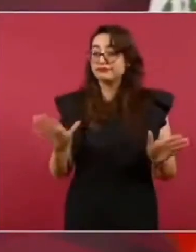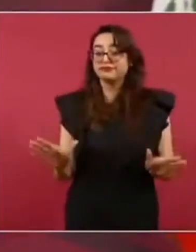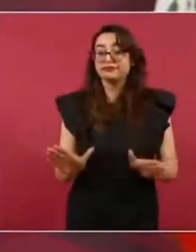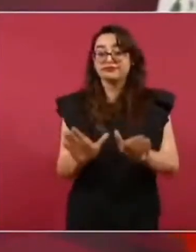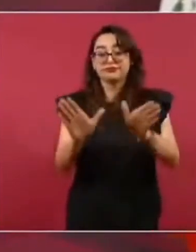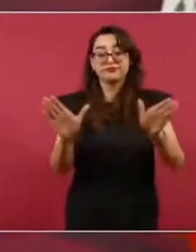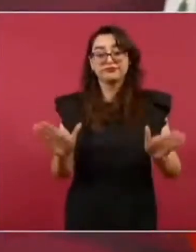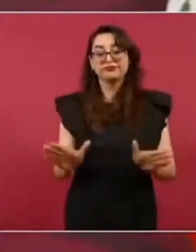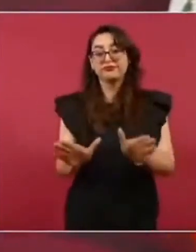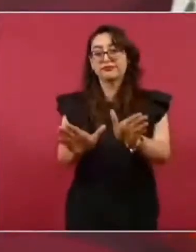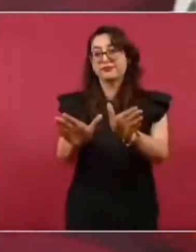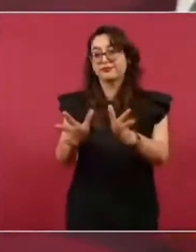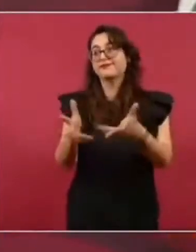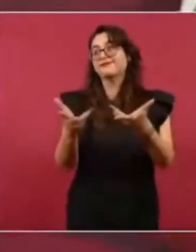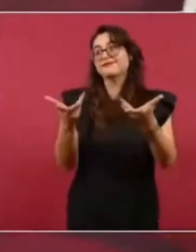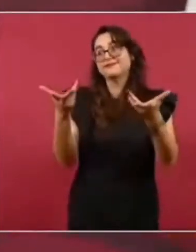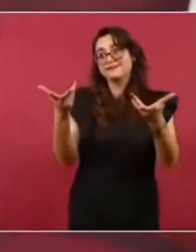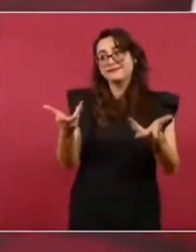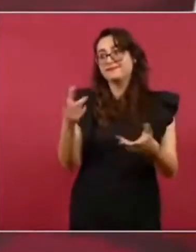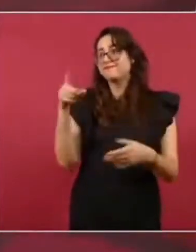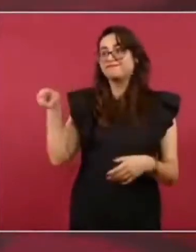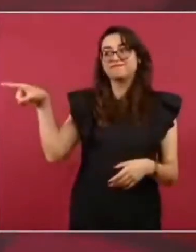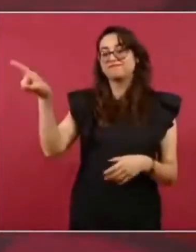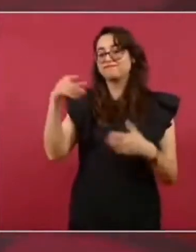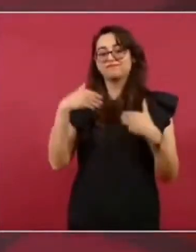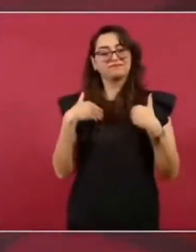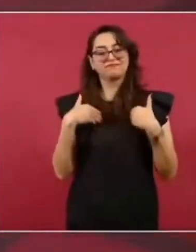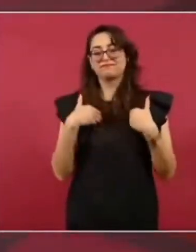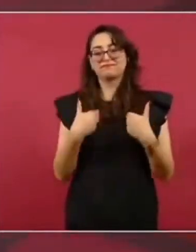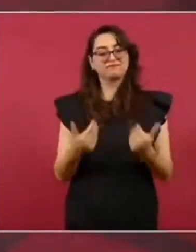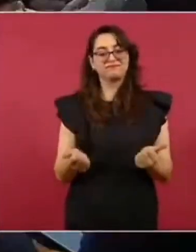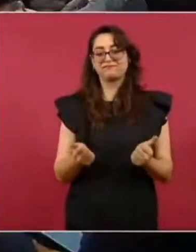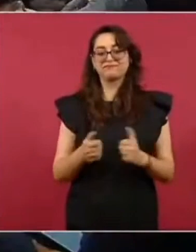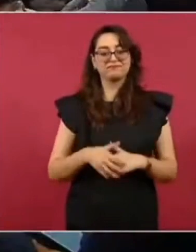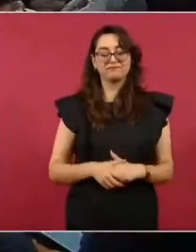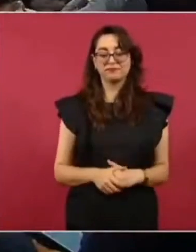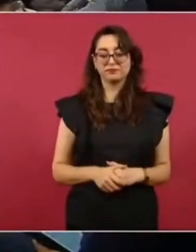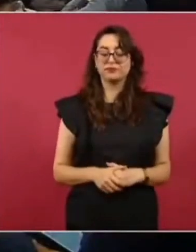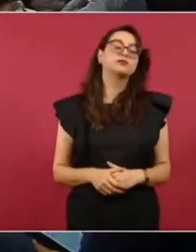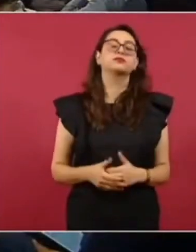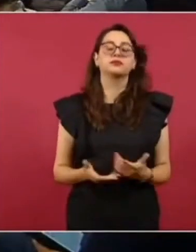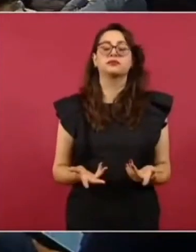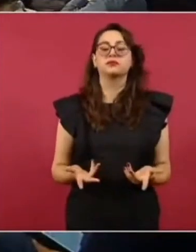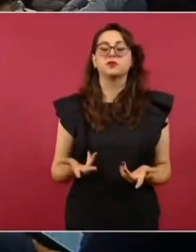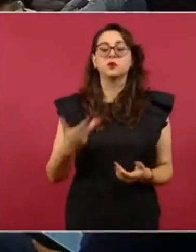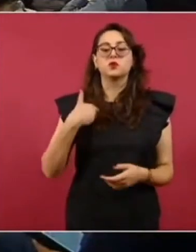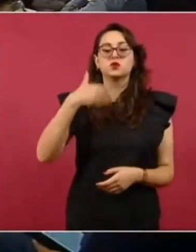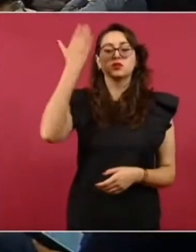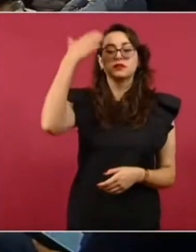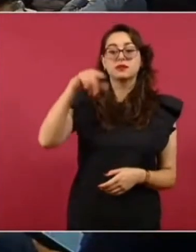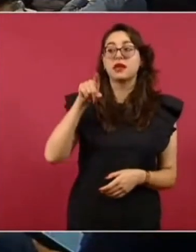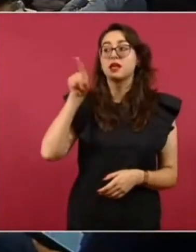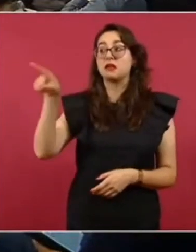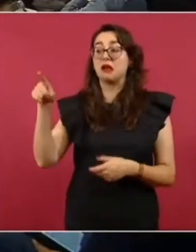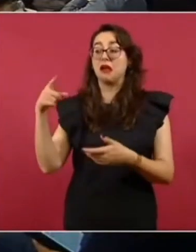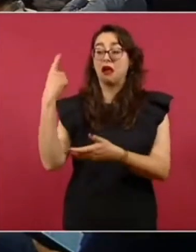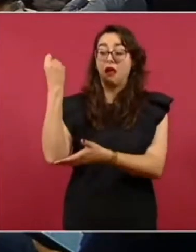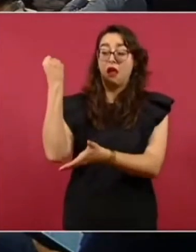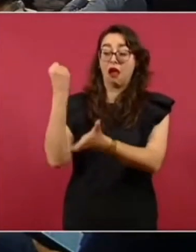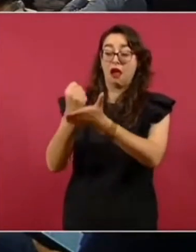se dio a conocer otro decreto para proteger